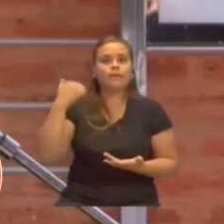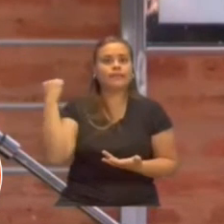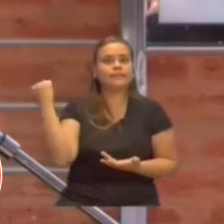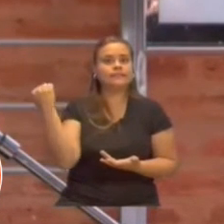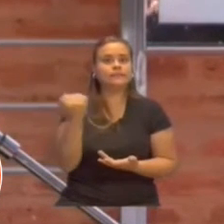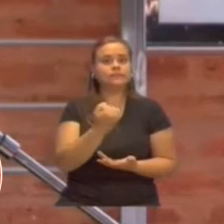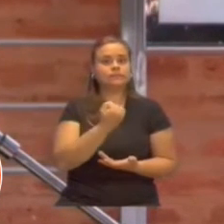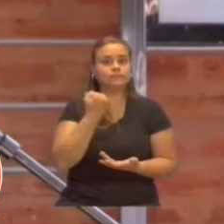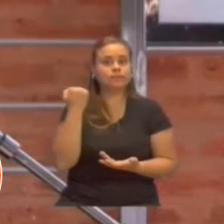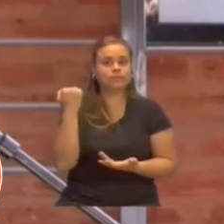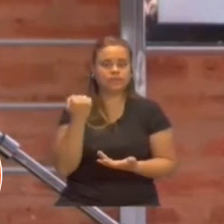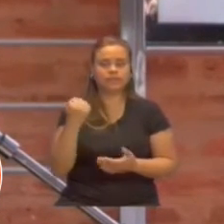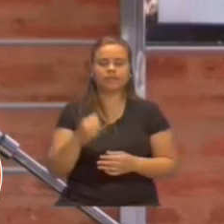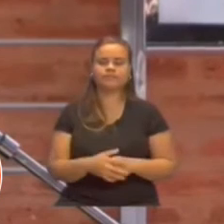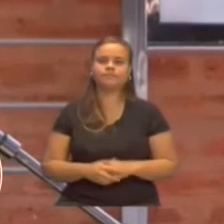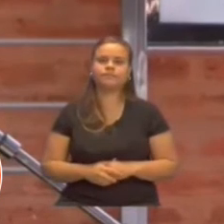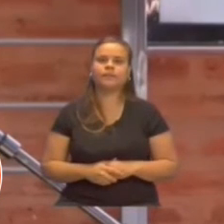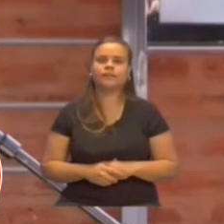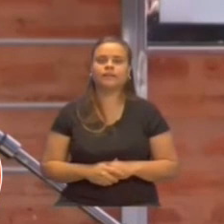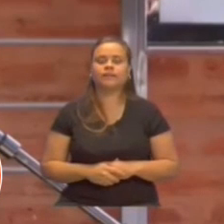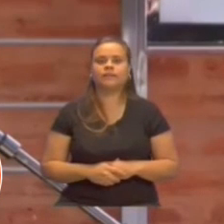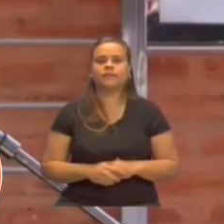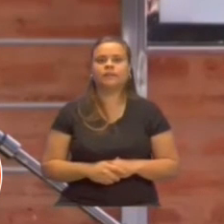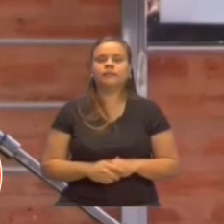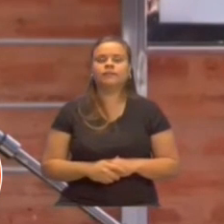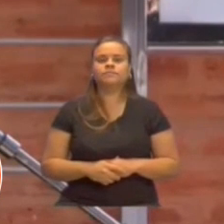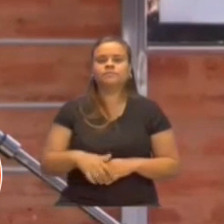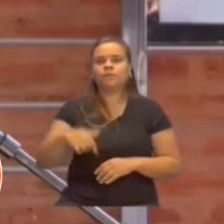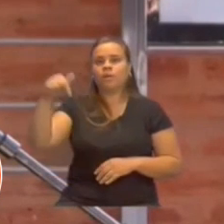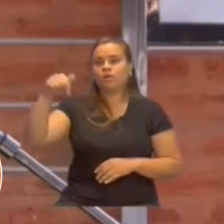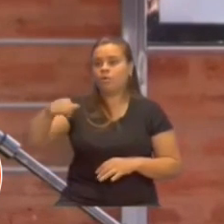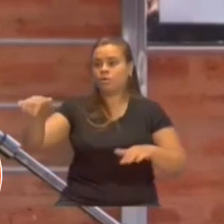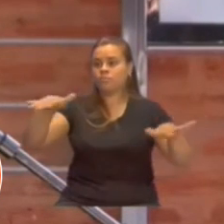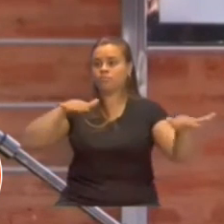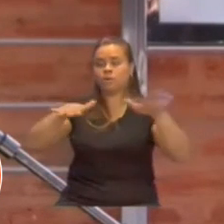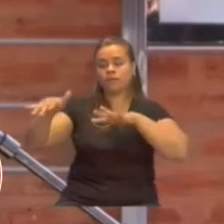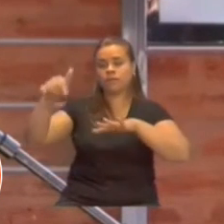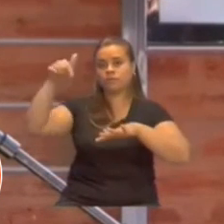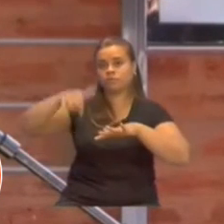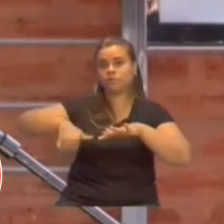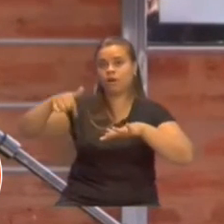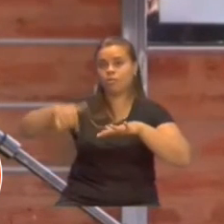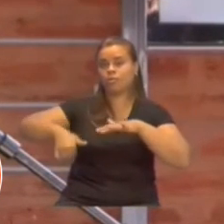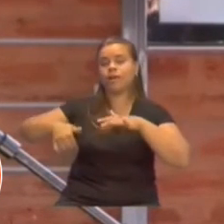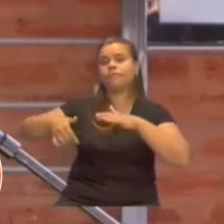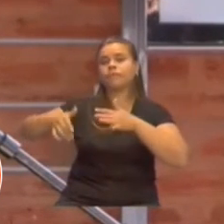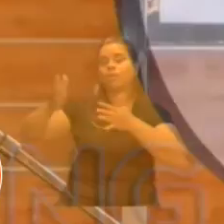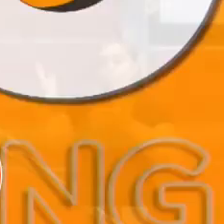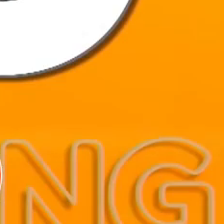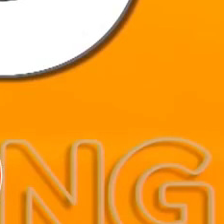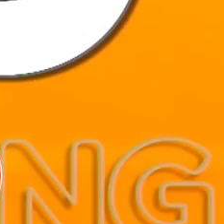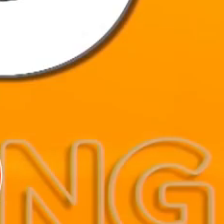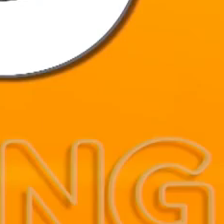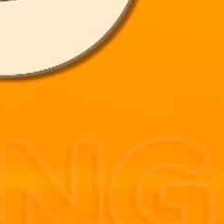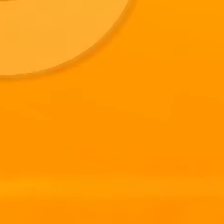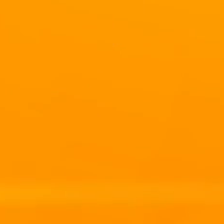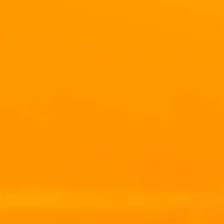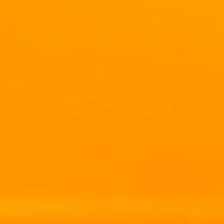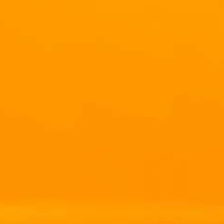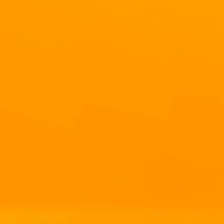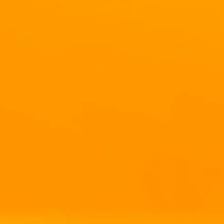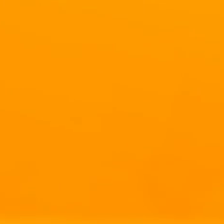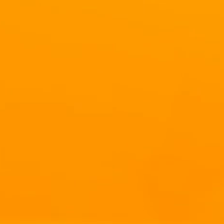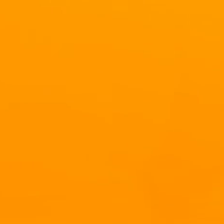nosotros con la producción pública de medicamentos genéricos, que vamos a llegar a 5.400